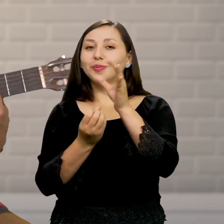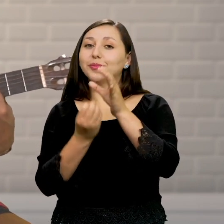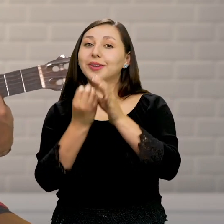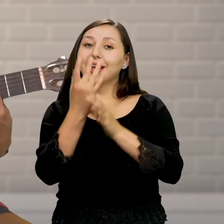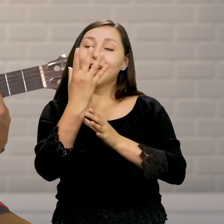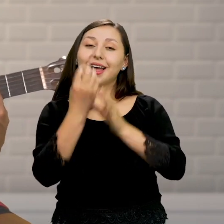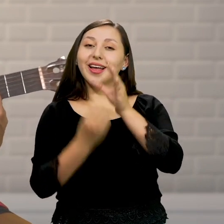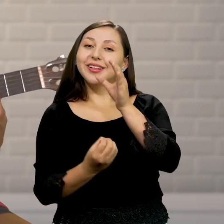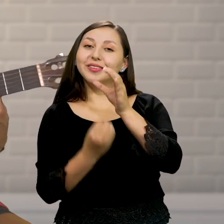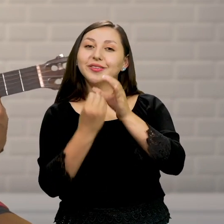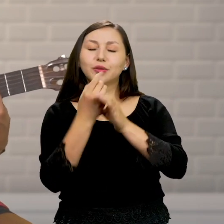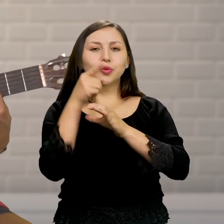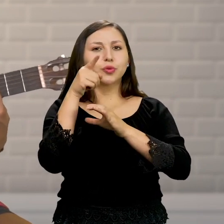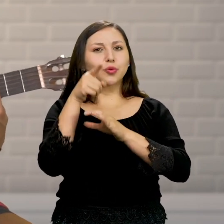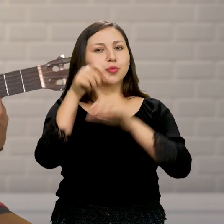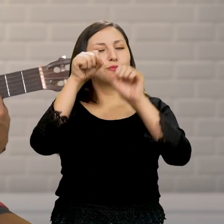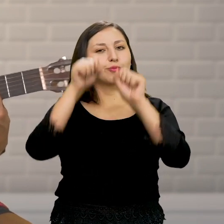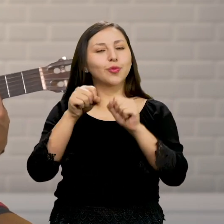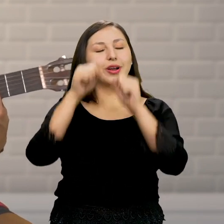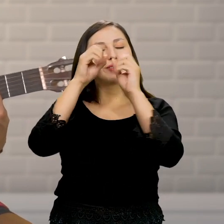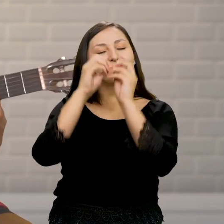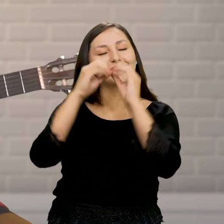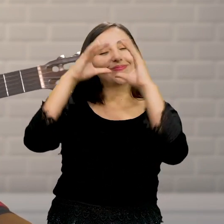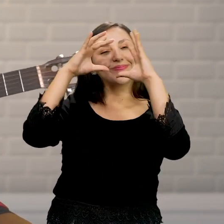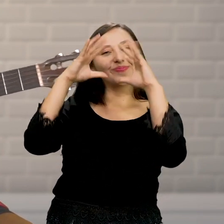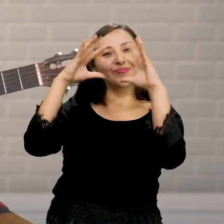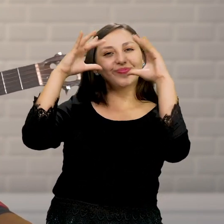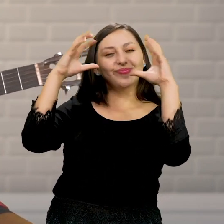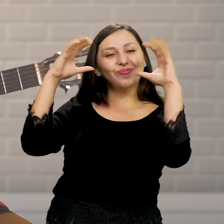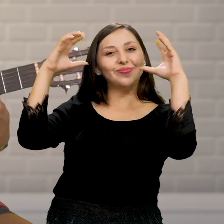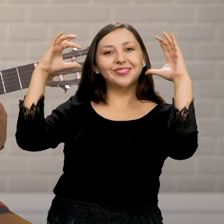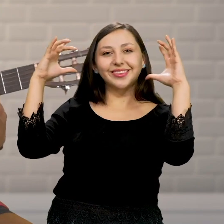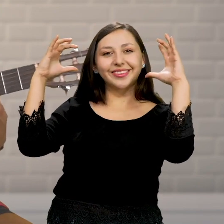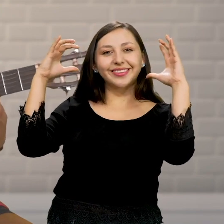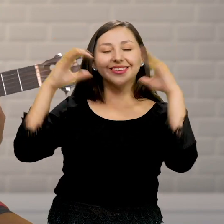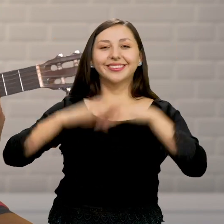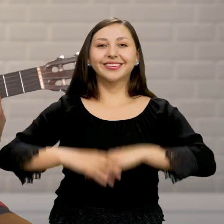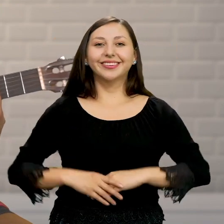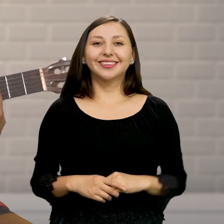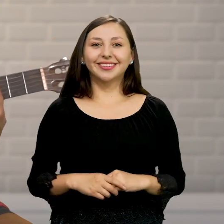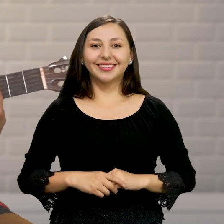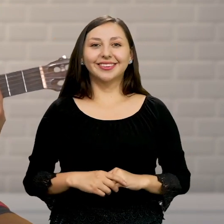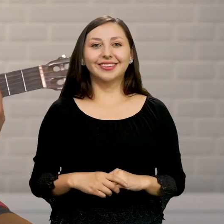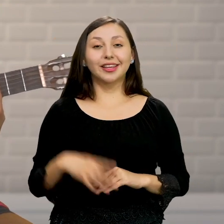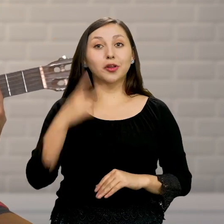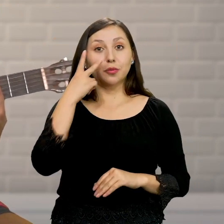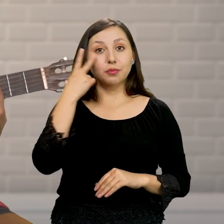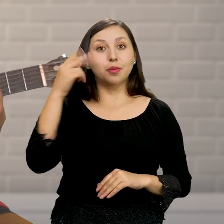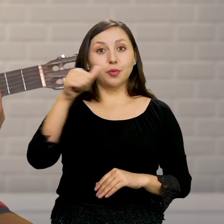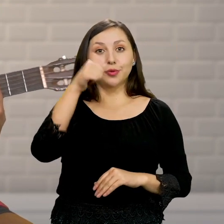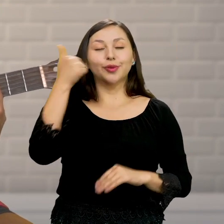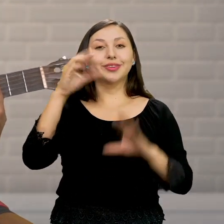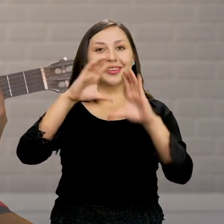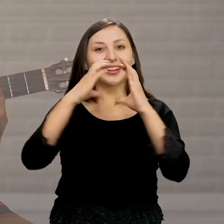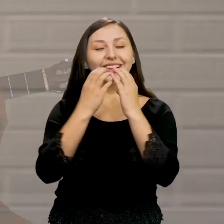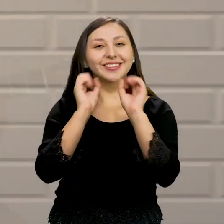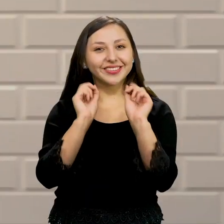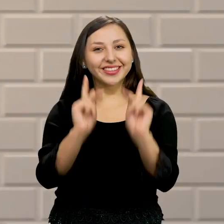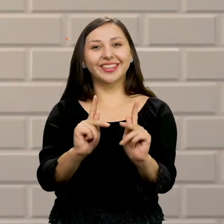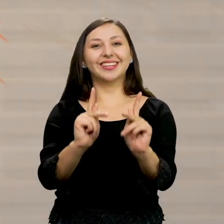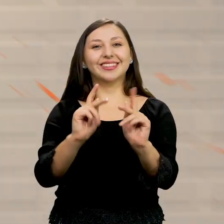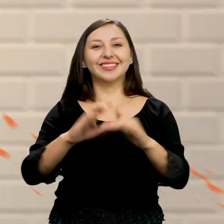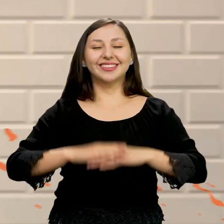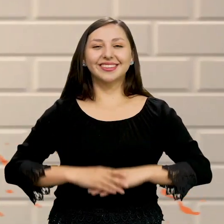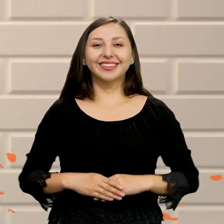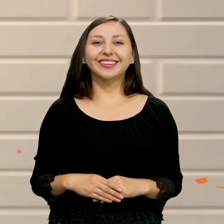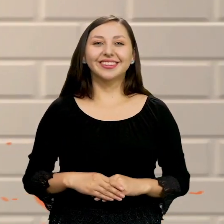Perfecto para crear Usa tu imaginación Nos vemos en la siguiente